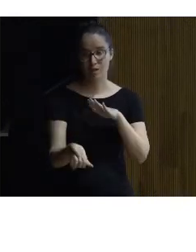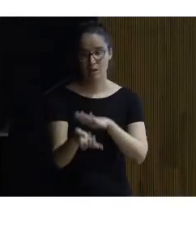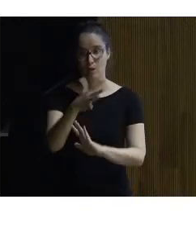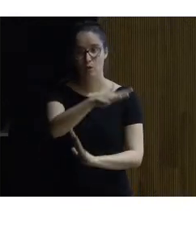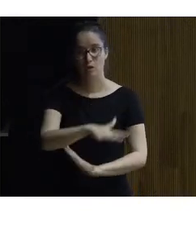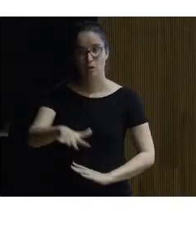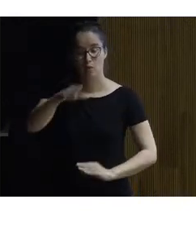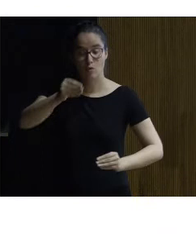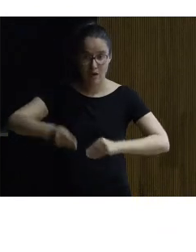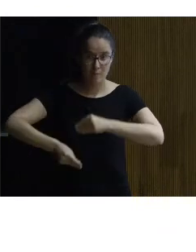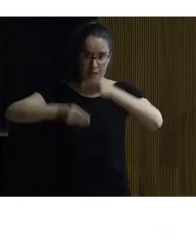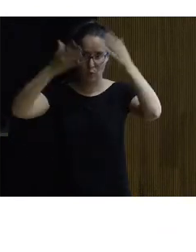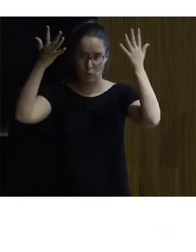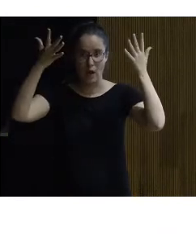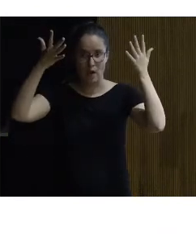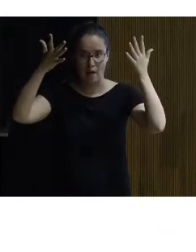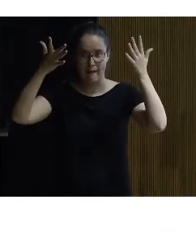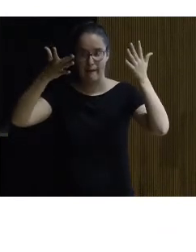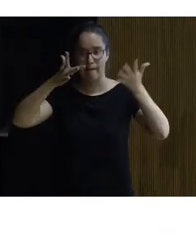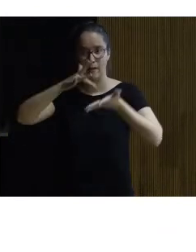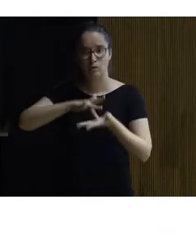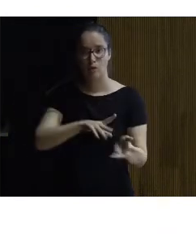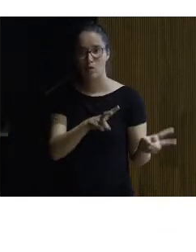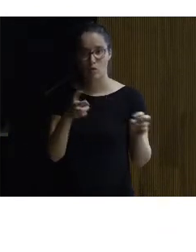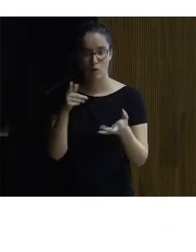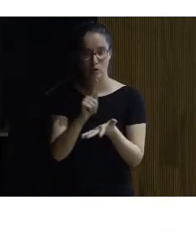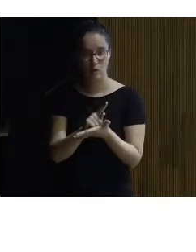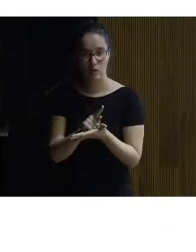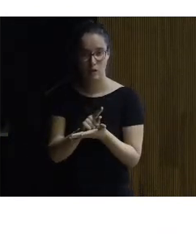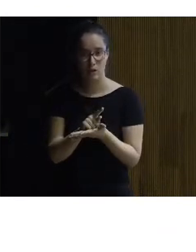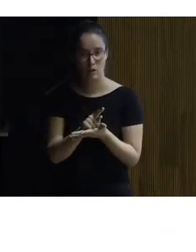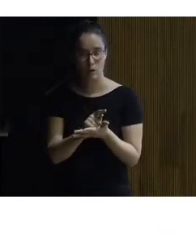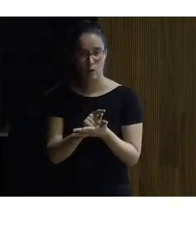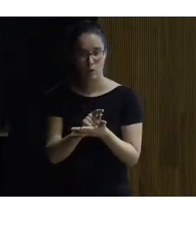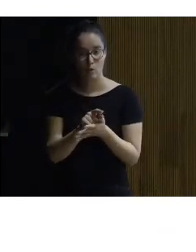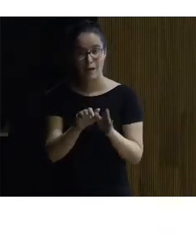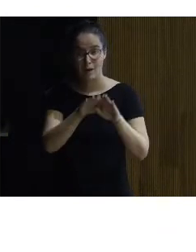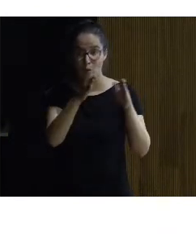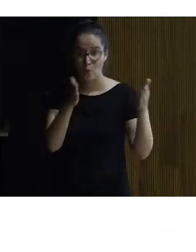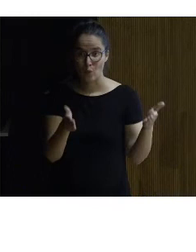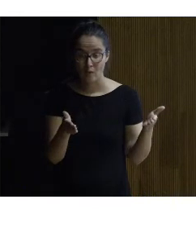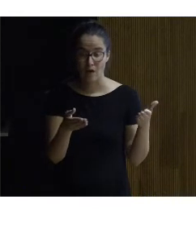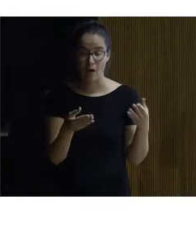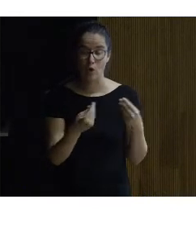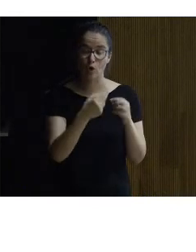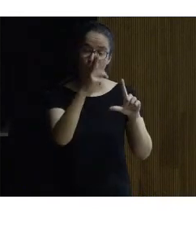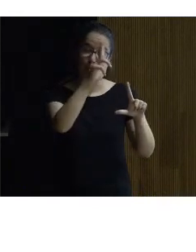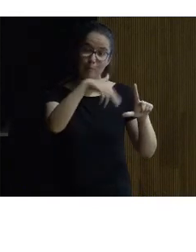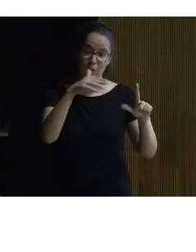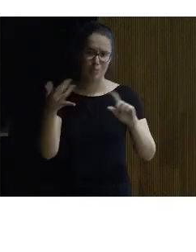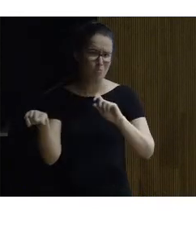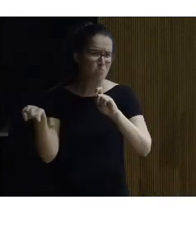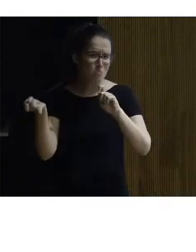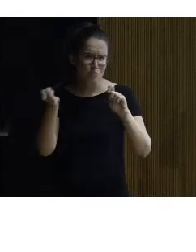lugar virtual en el que aparece nuevamente una cueva con sus pinturas muy